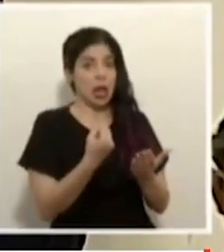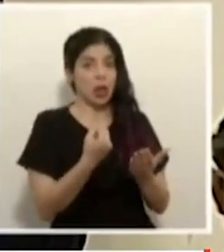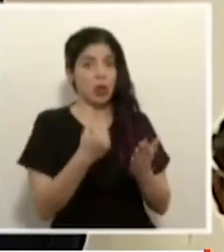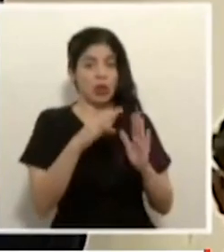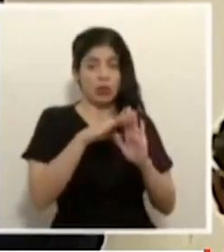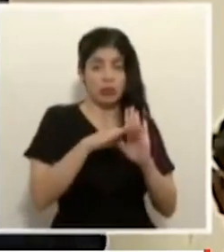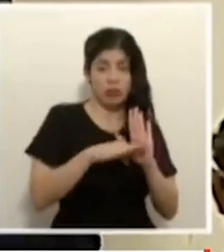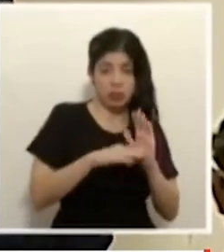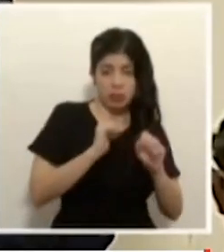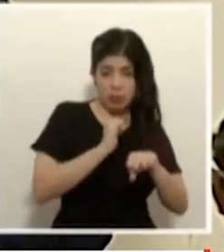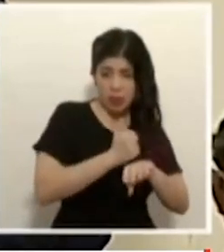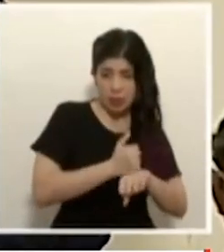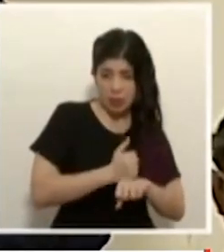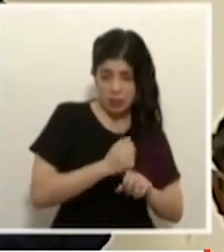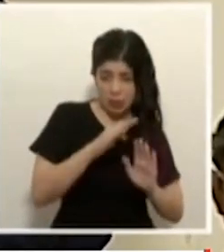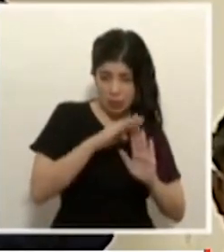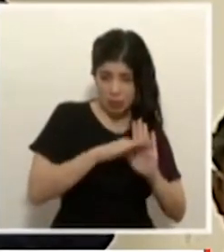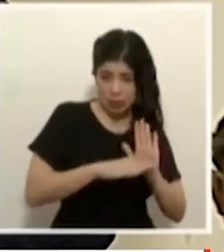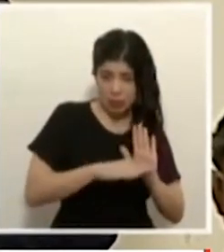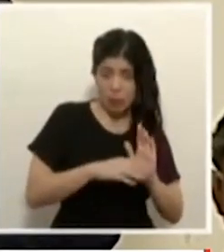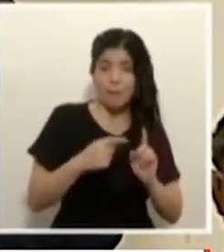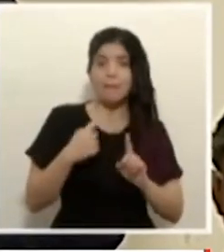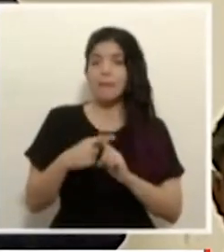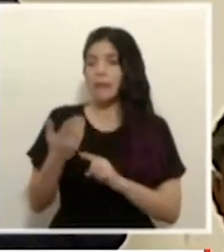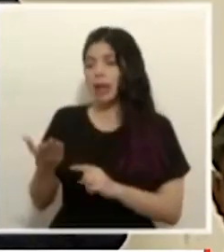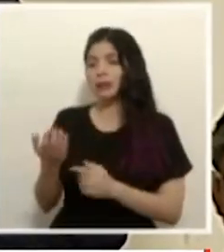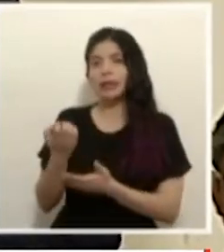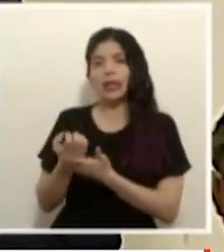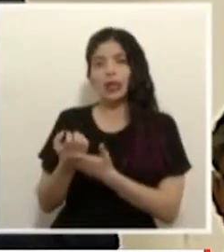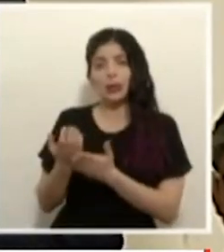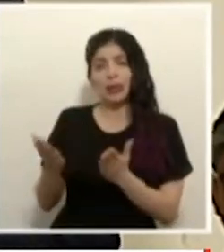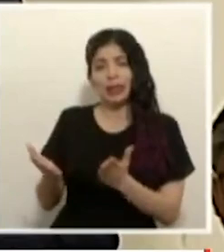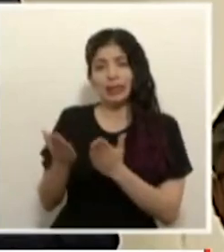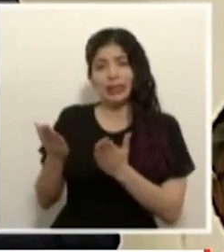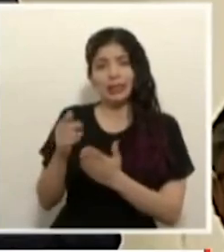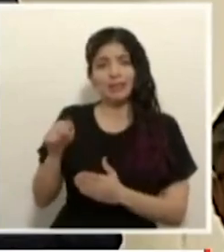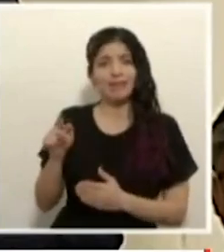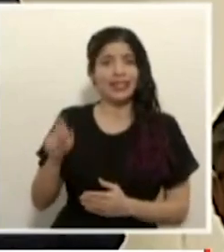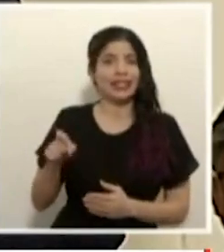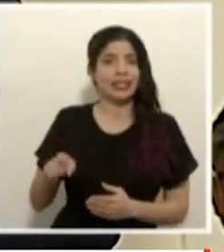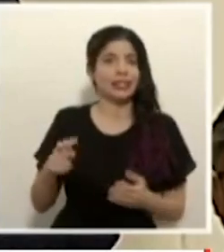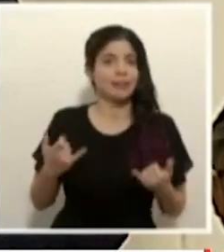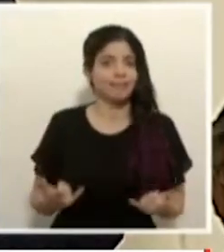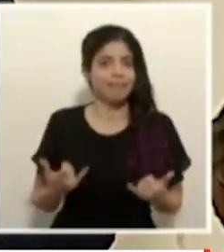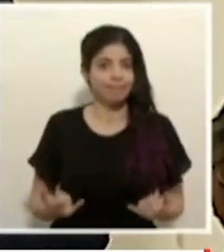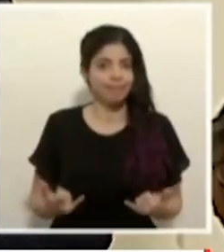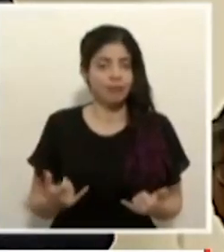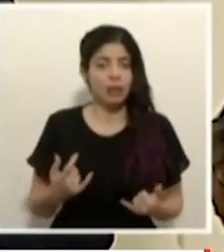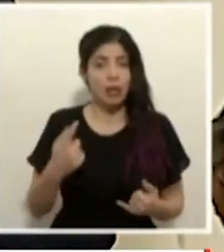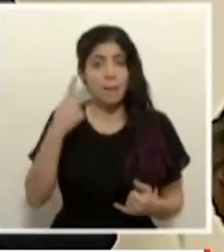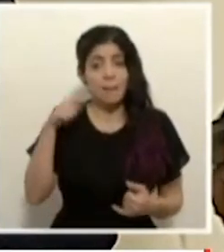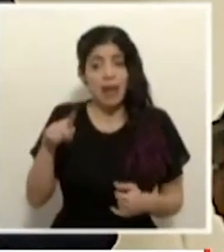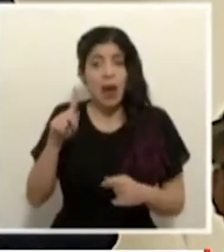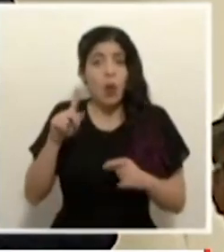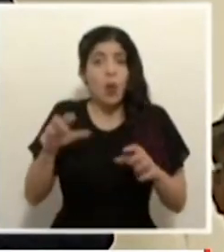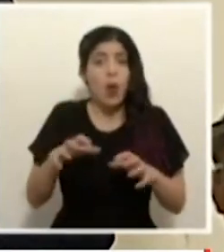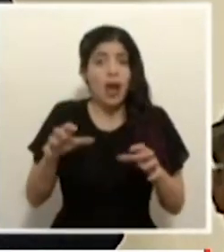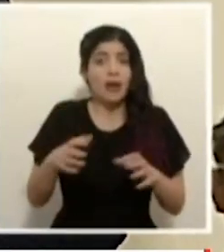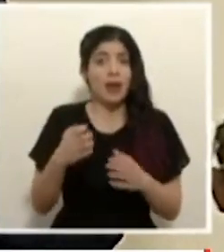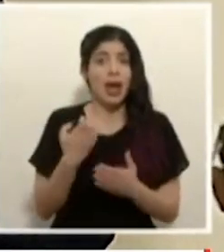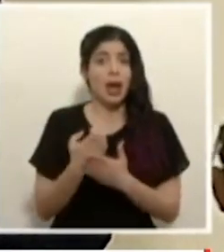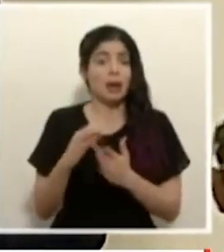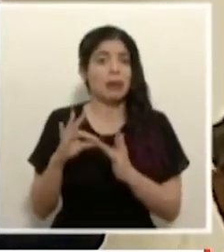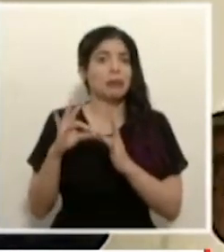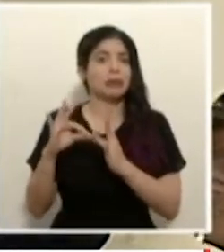estamos estableciendo y una señal de activación que requerimos en este punto para una de las actividades económicas centrales